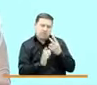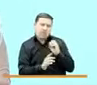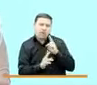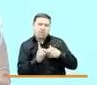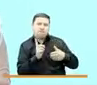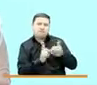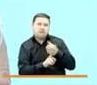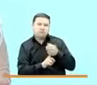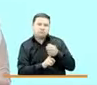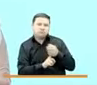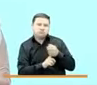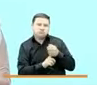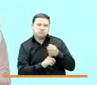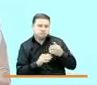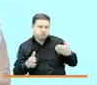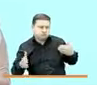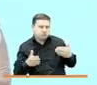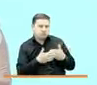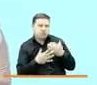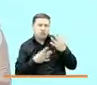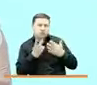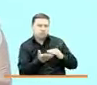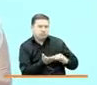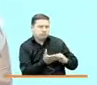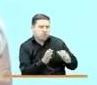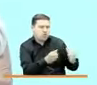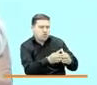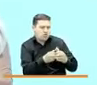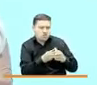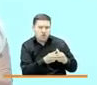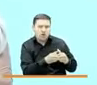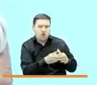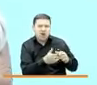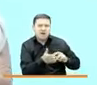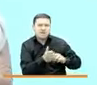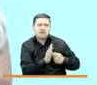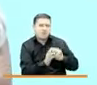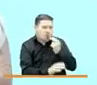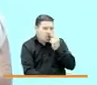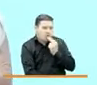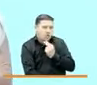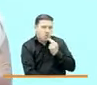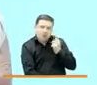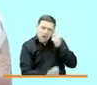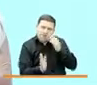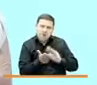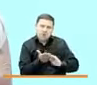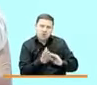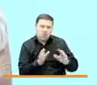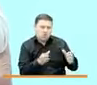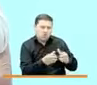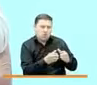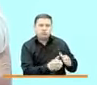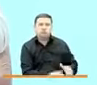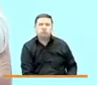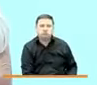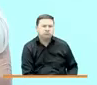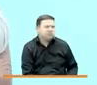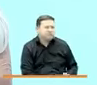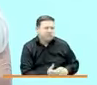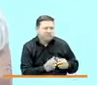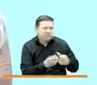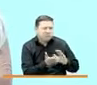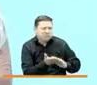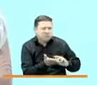cerrar 12 sujetos de reparación colectiva eso significa el cumplimiento del plan de reparación colectiva y que reparación